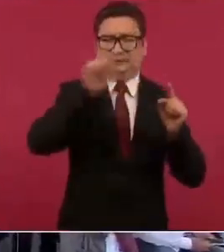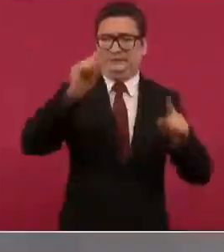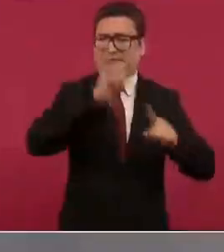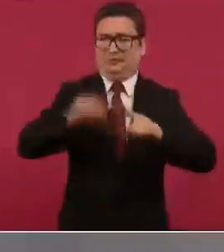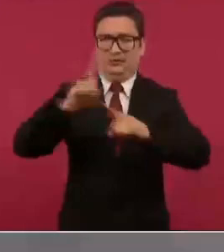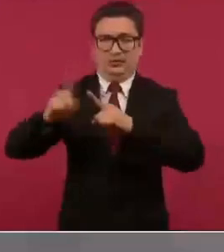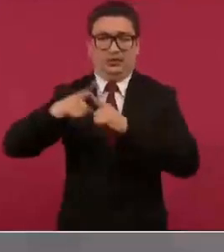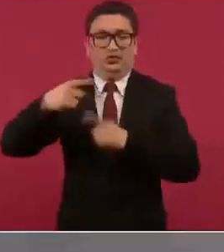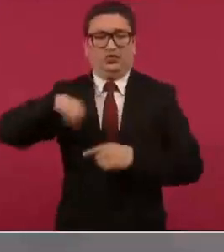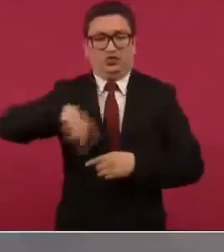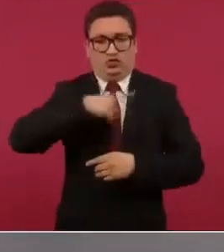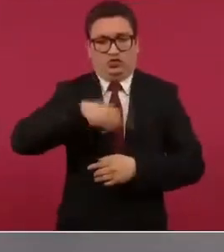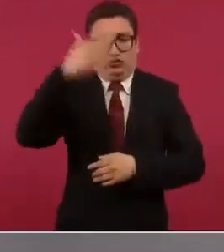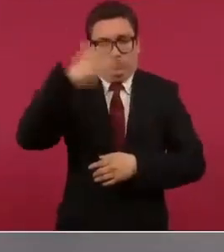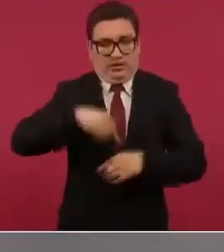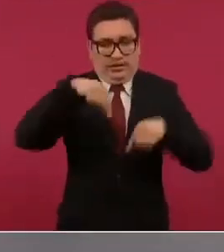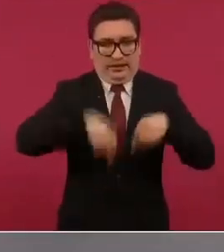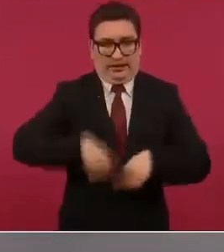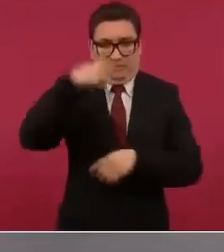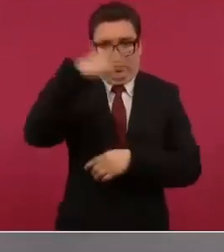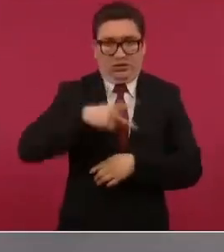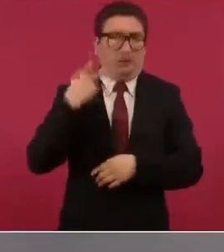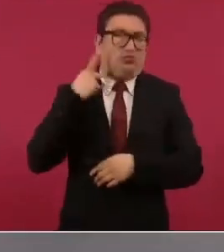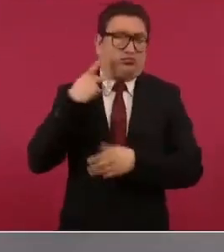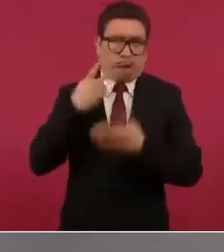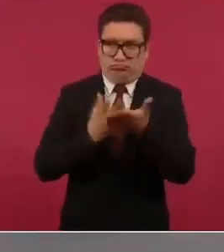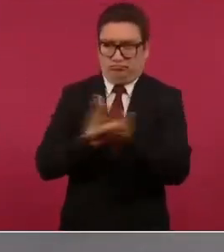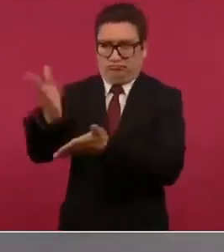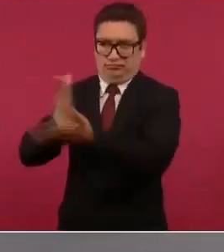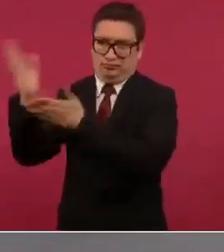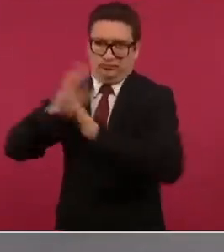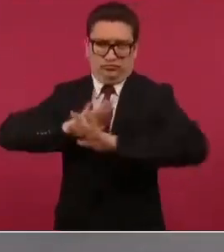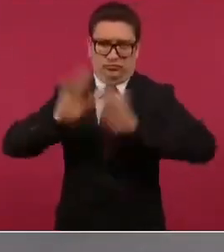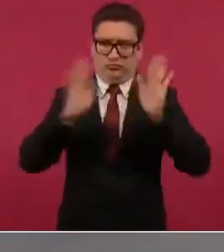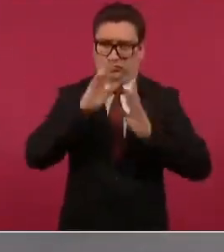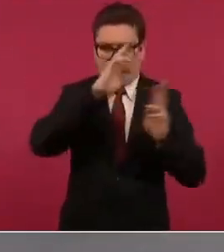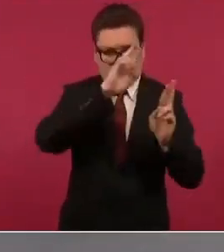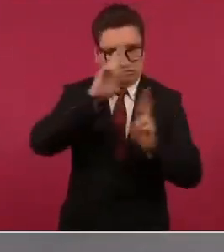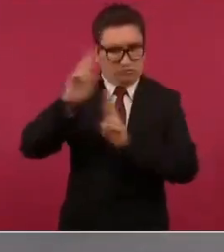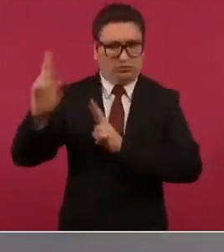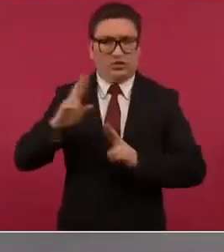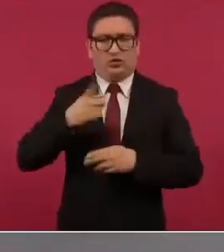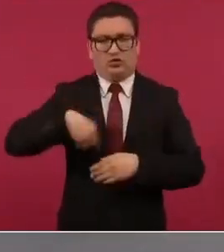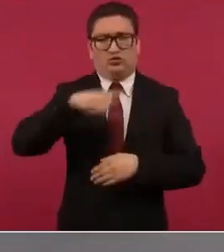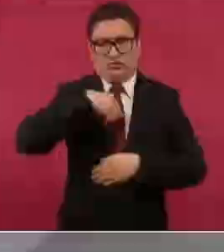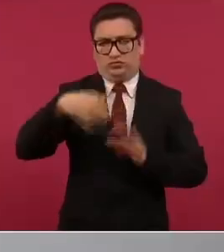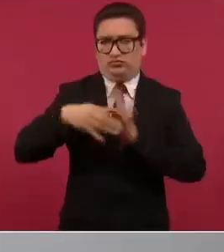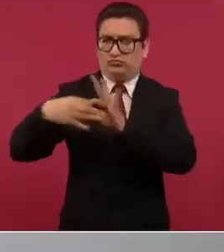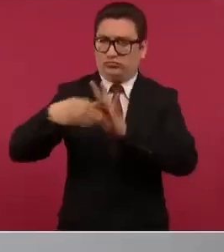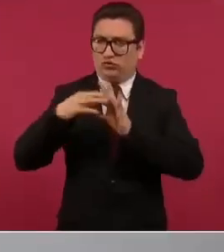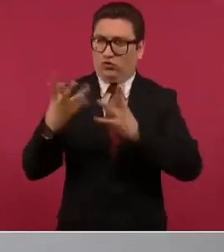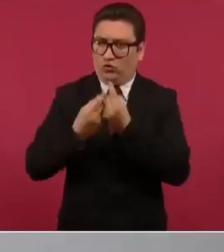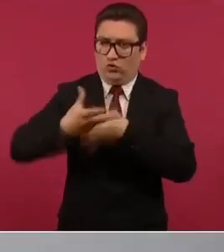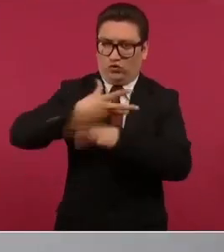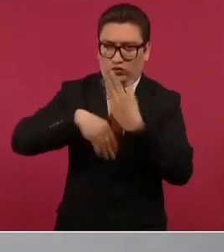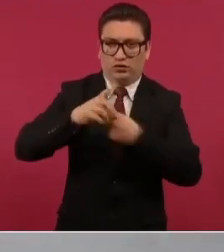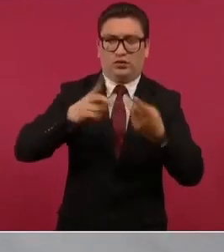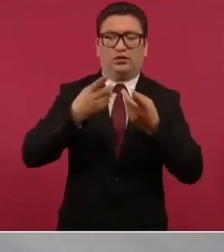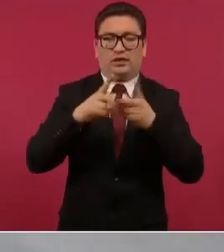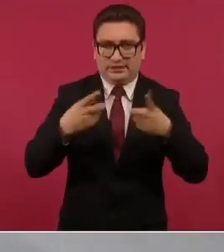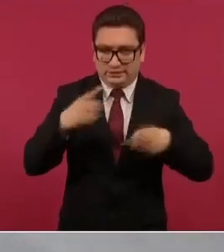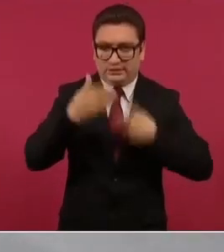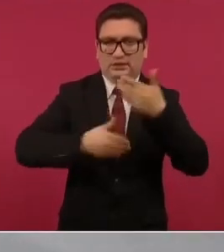nuestra política exterior de no intervención autodeterminación cooperación para el desarrollo solución